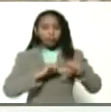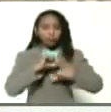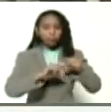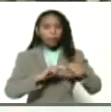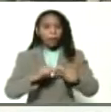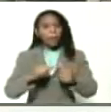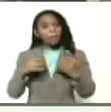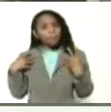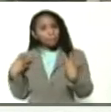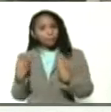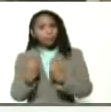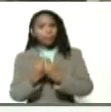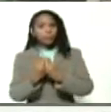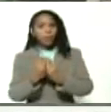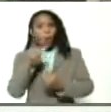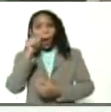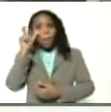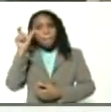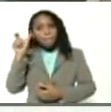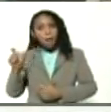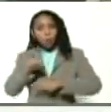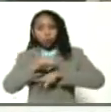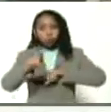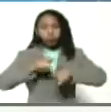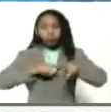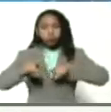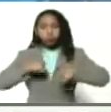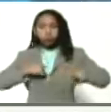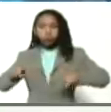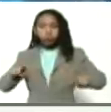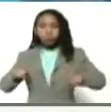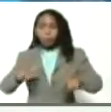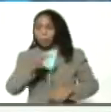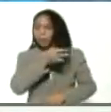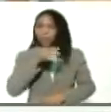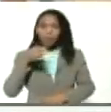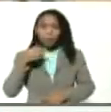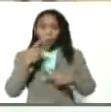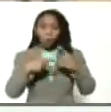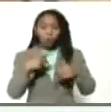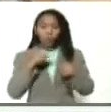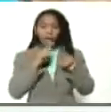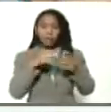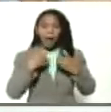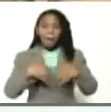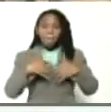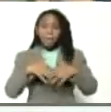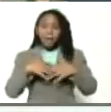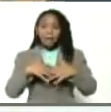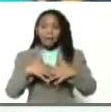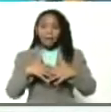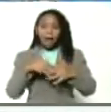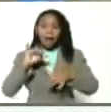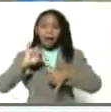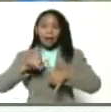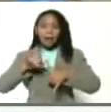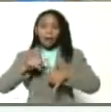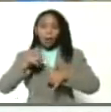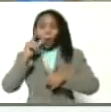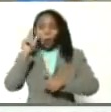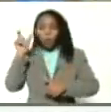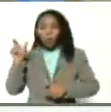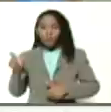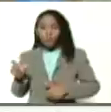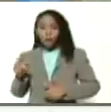me acompaña Oscar Sánchez coordinador de calidad y producción de esta empresa el ingeniero Alí Valero